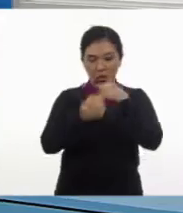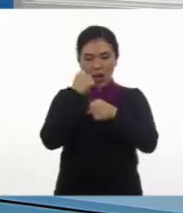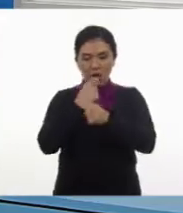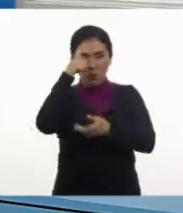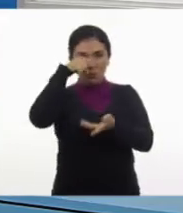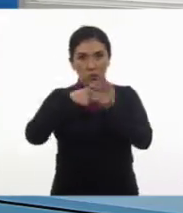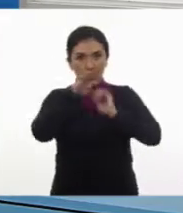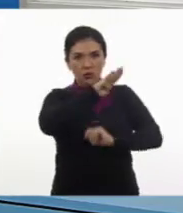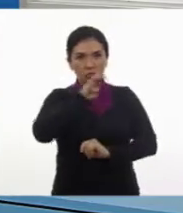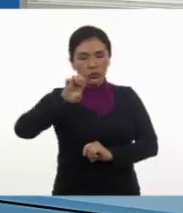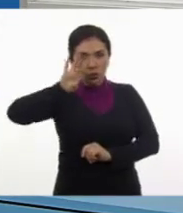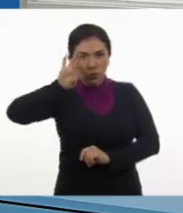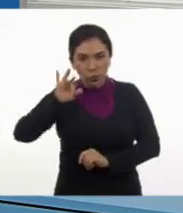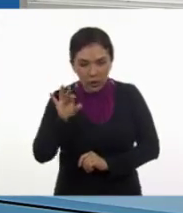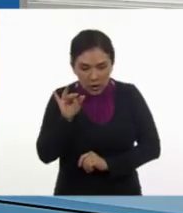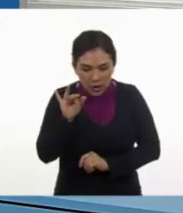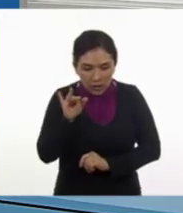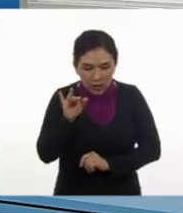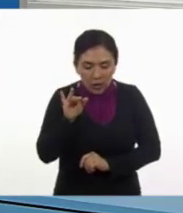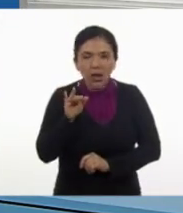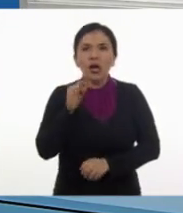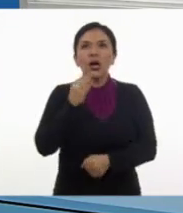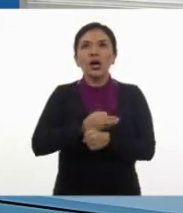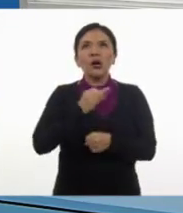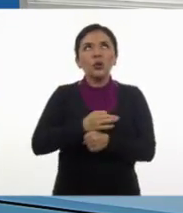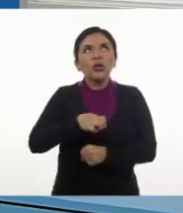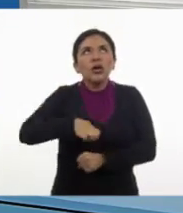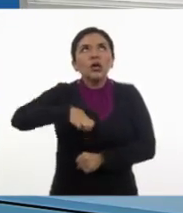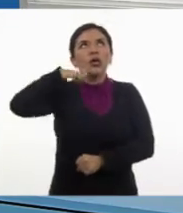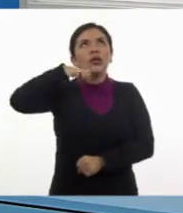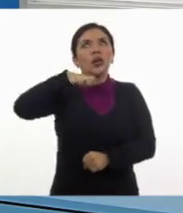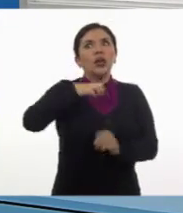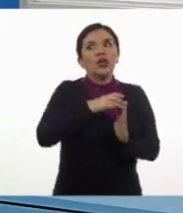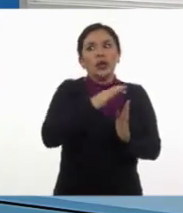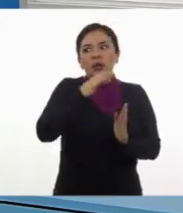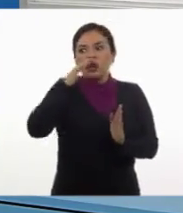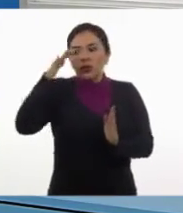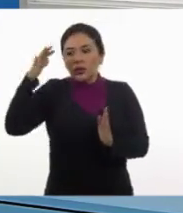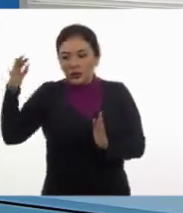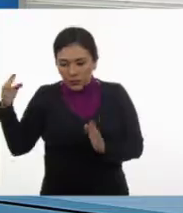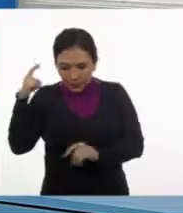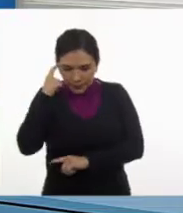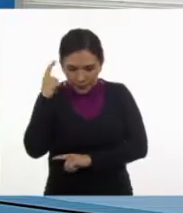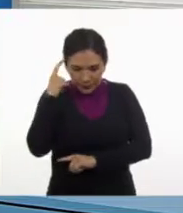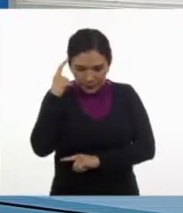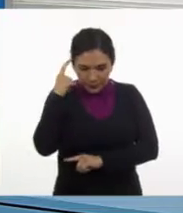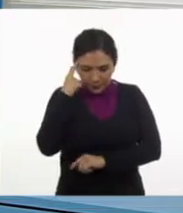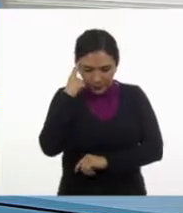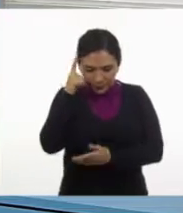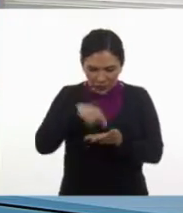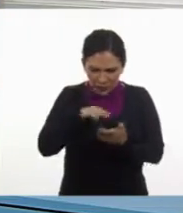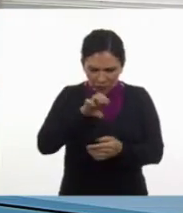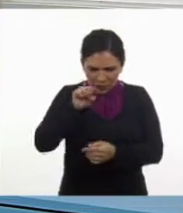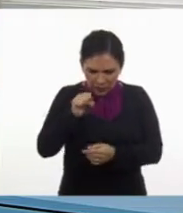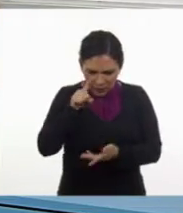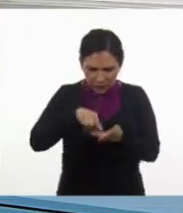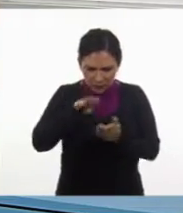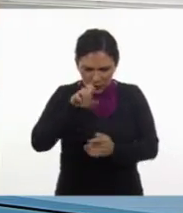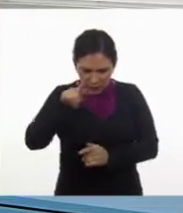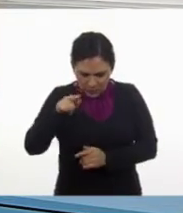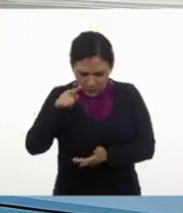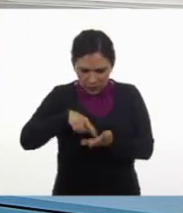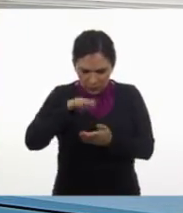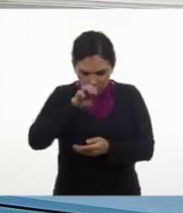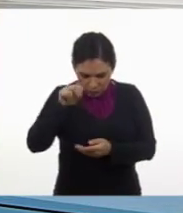mil novecientos cuarenta, entonces mil novecientos cincuenta, mil novecientos sesenta, mil